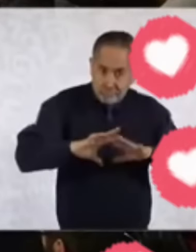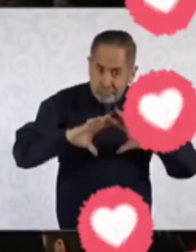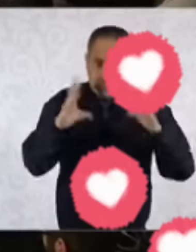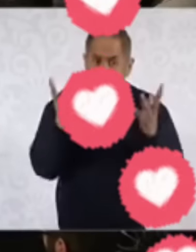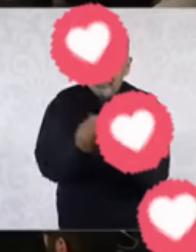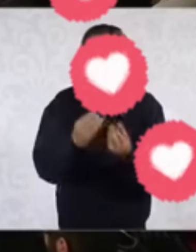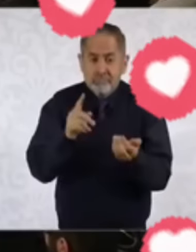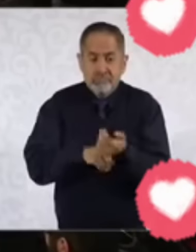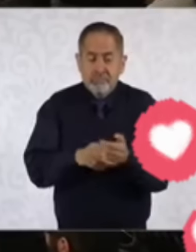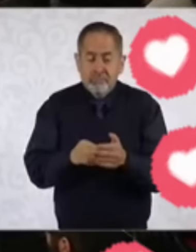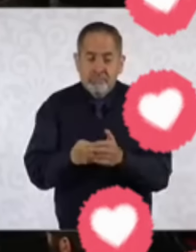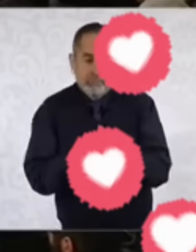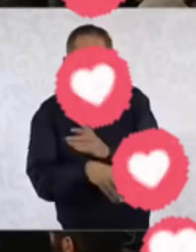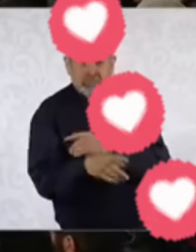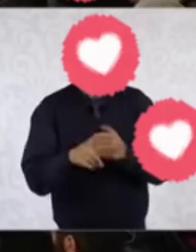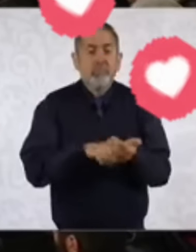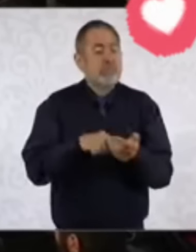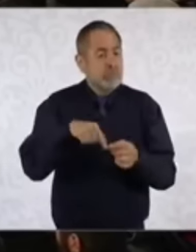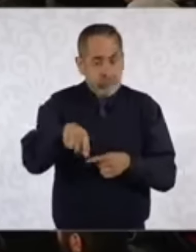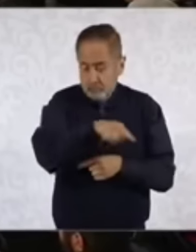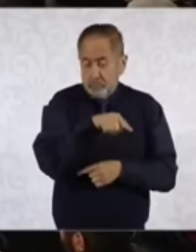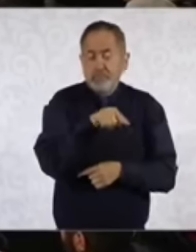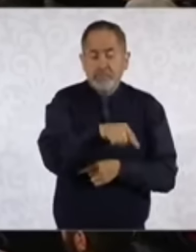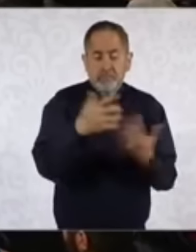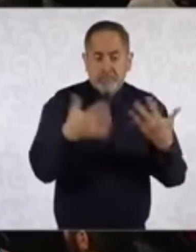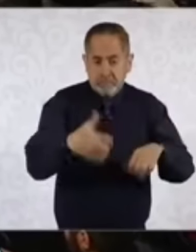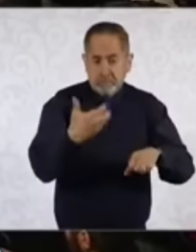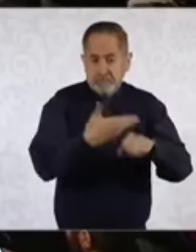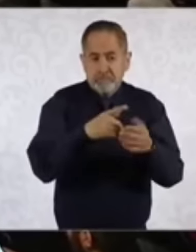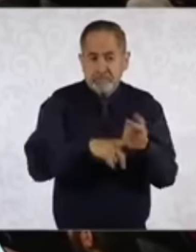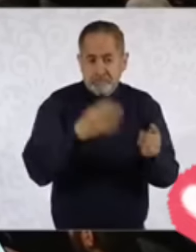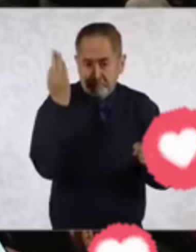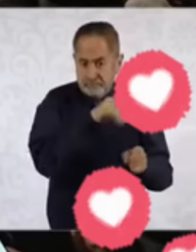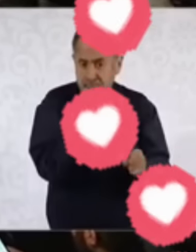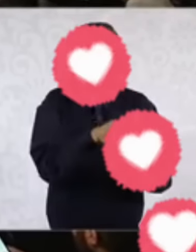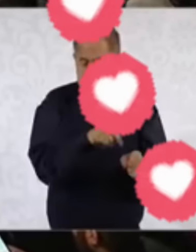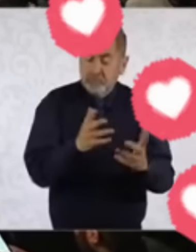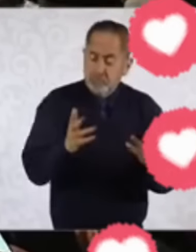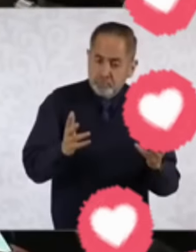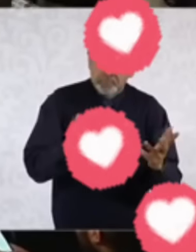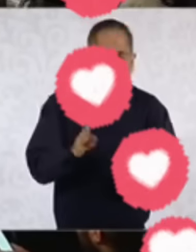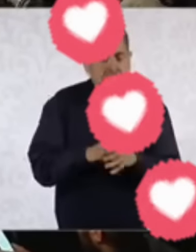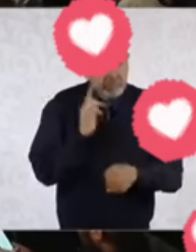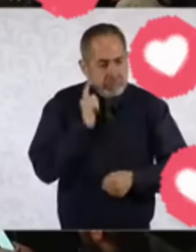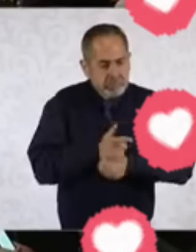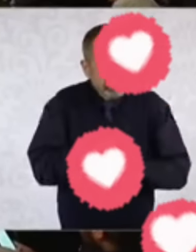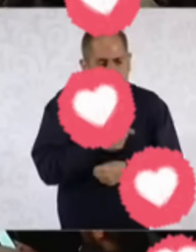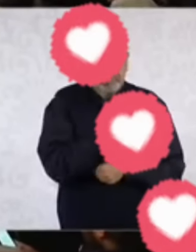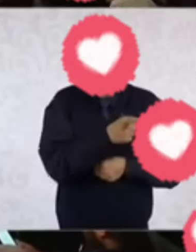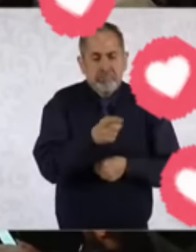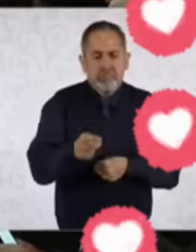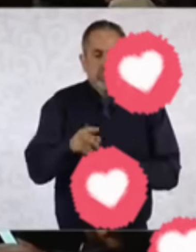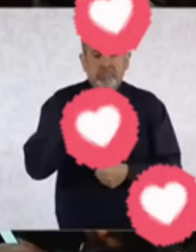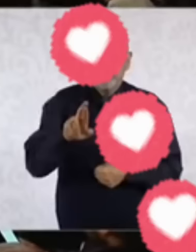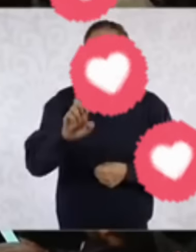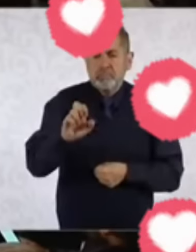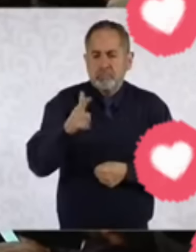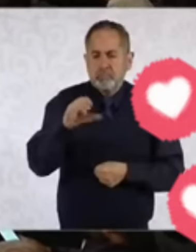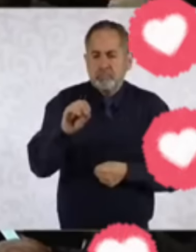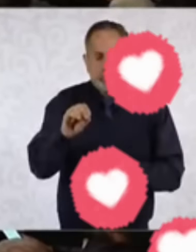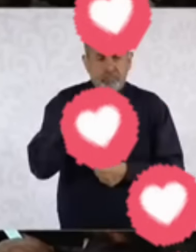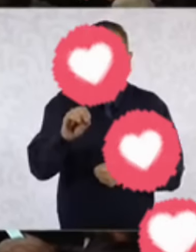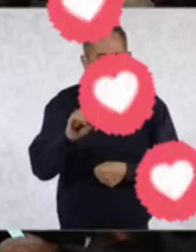desvío que se hace en las empresas factureras. Y bueno, pues encontré a Regio Operadores de